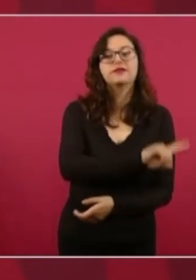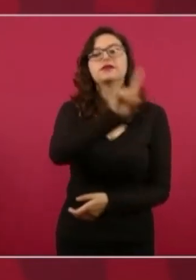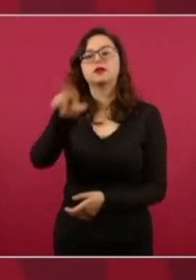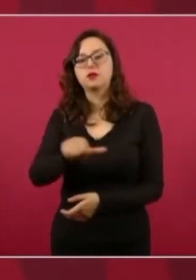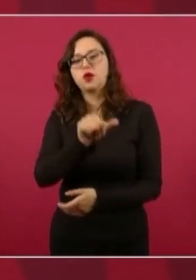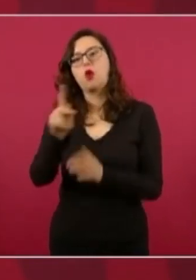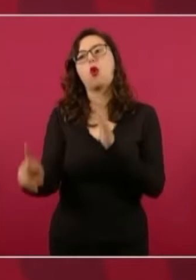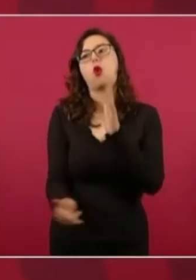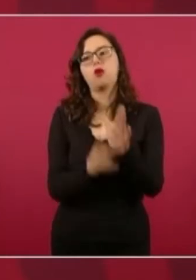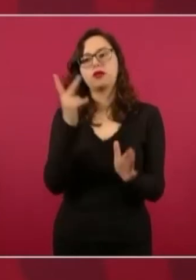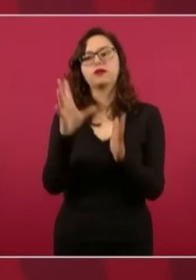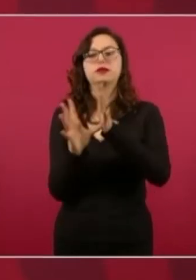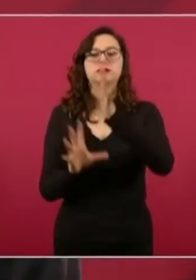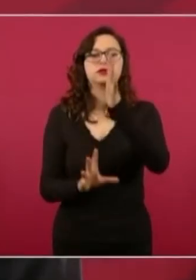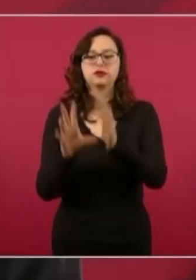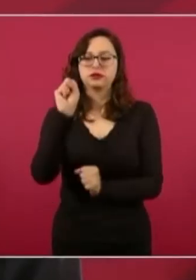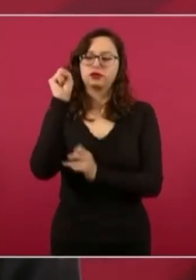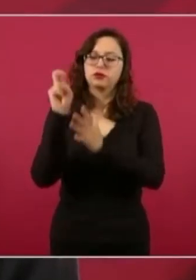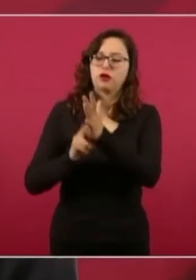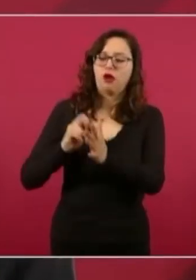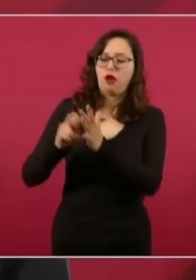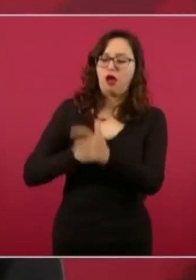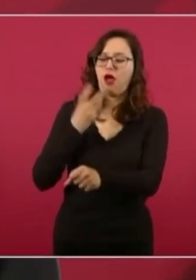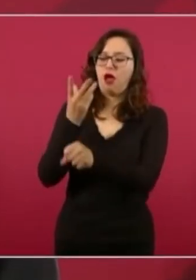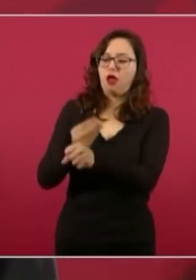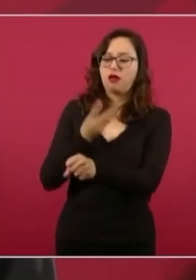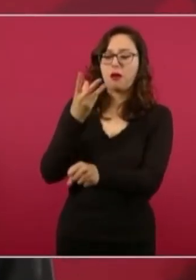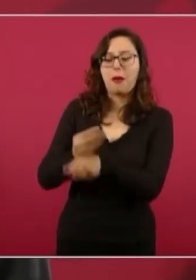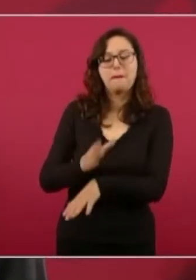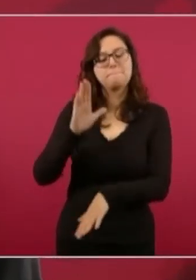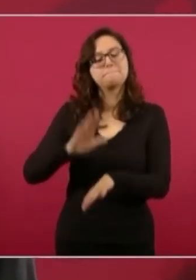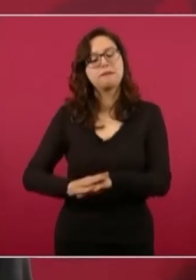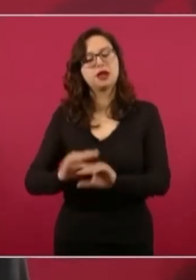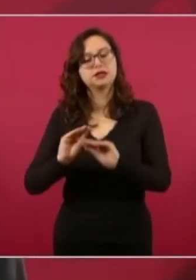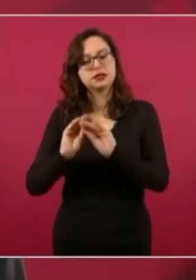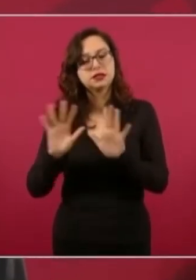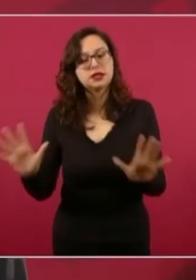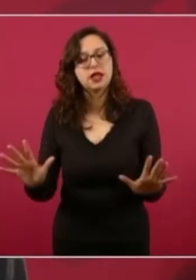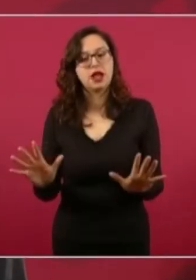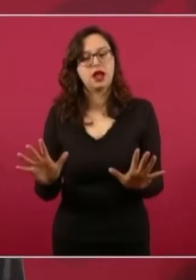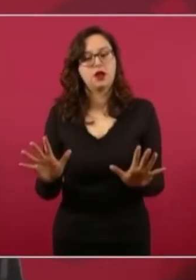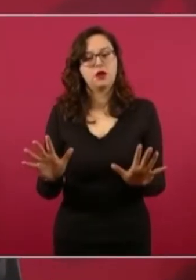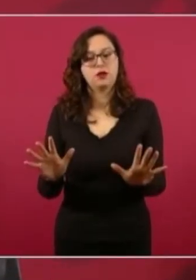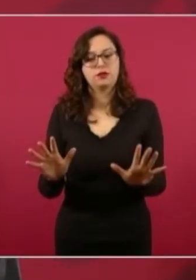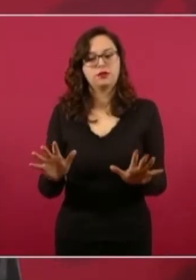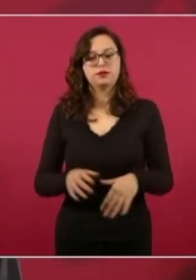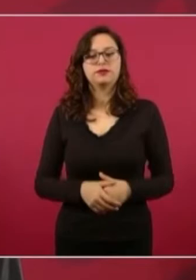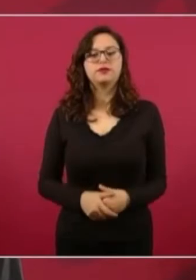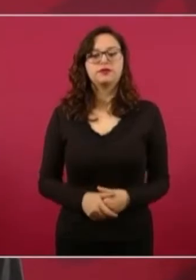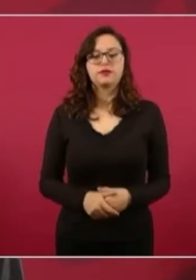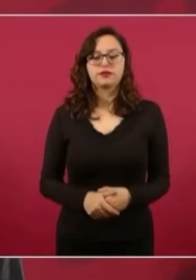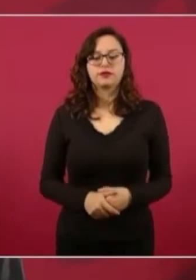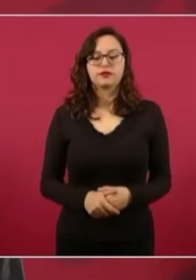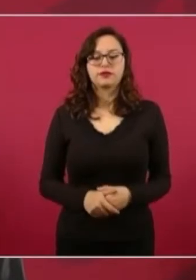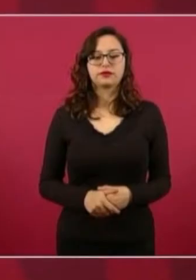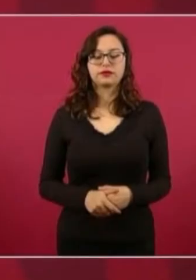para dejarlo más claro